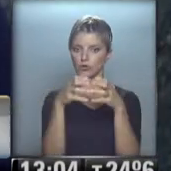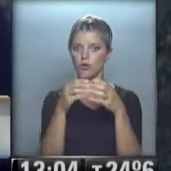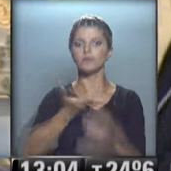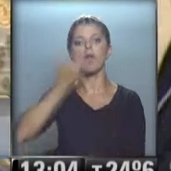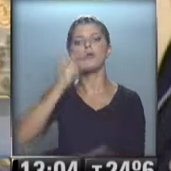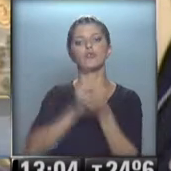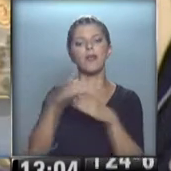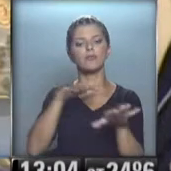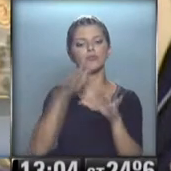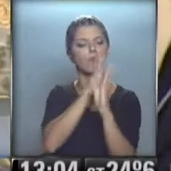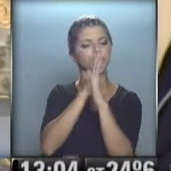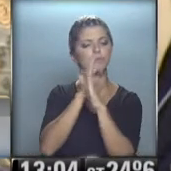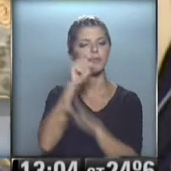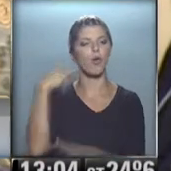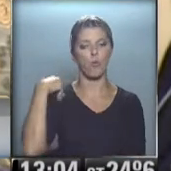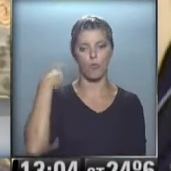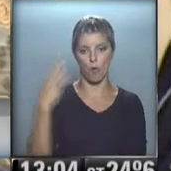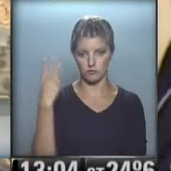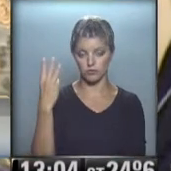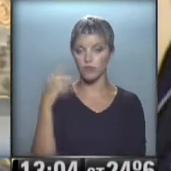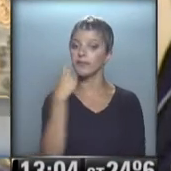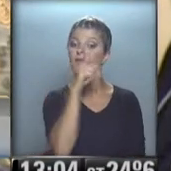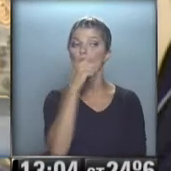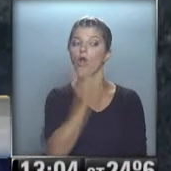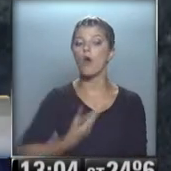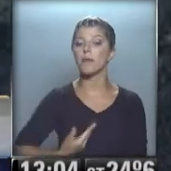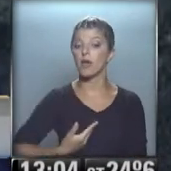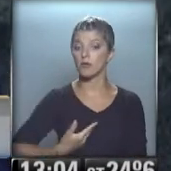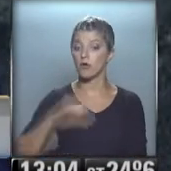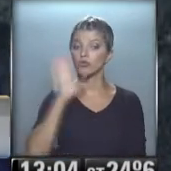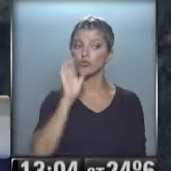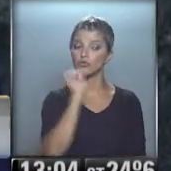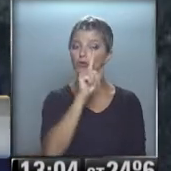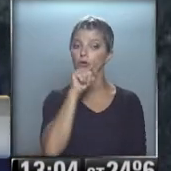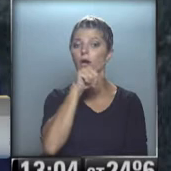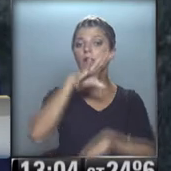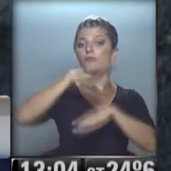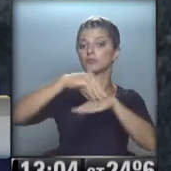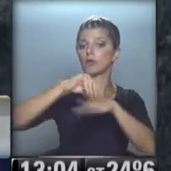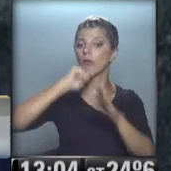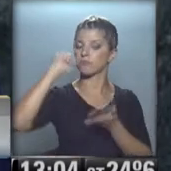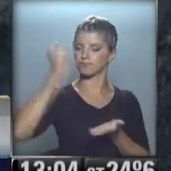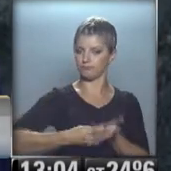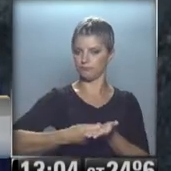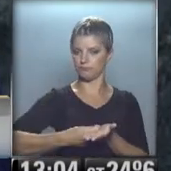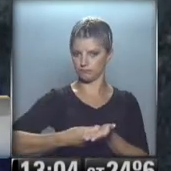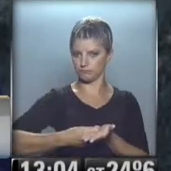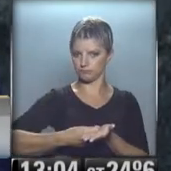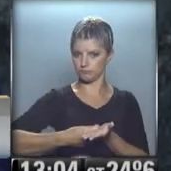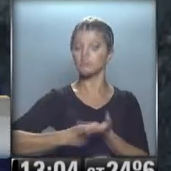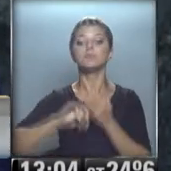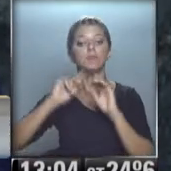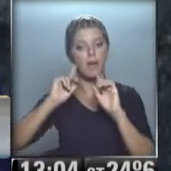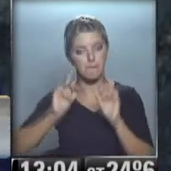diplomático y económico de Washington y acusó al gobierno de Obama de violar la soberanía de su país. Incluso,